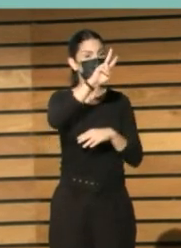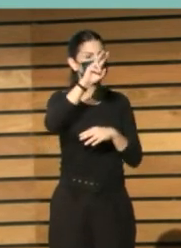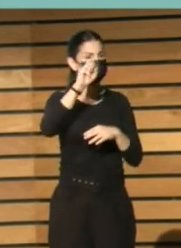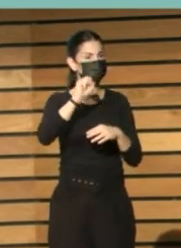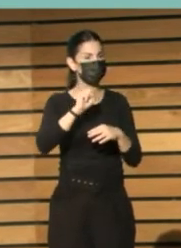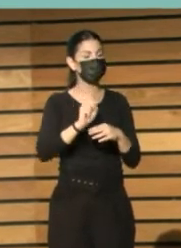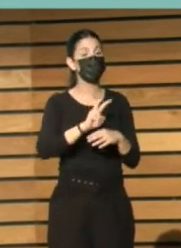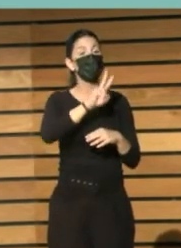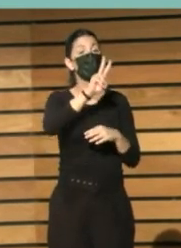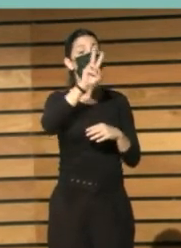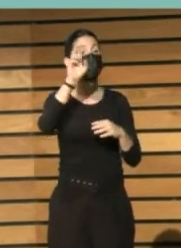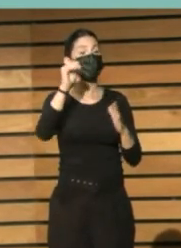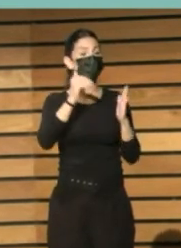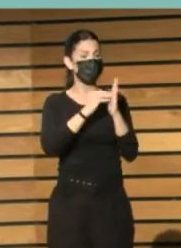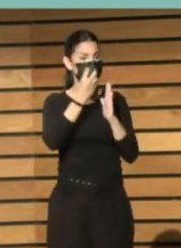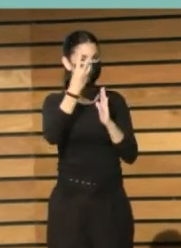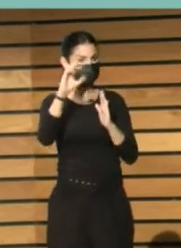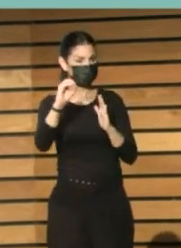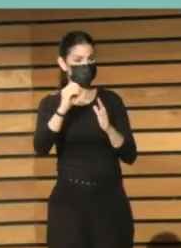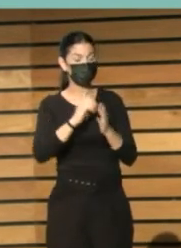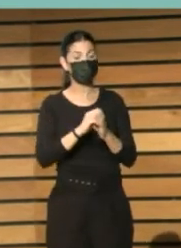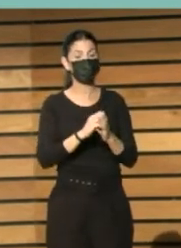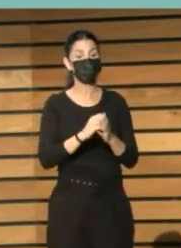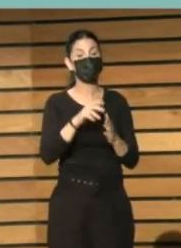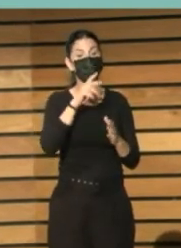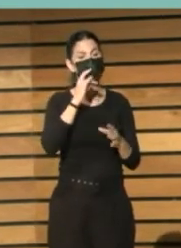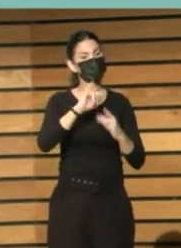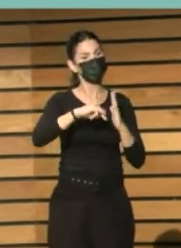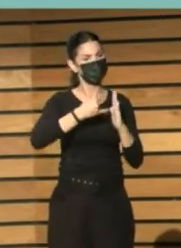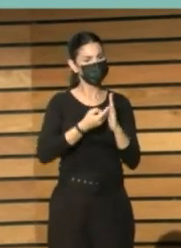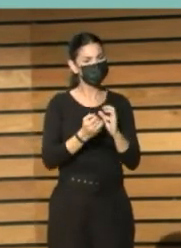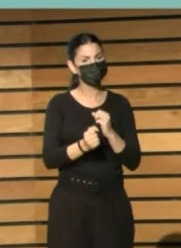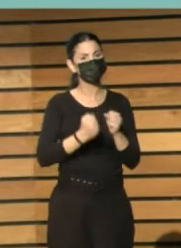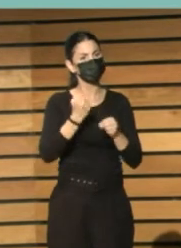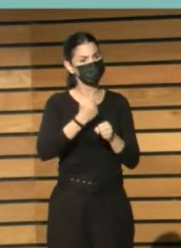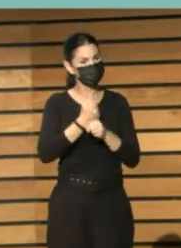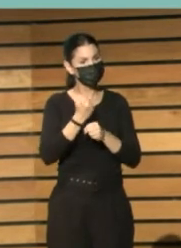bibliotecaria, que ahora es una nueva oportunidad y un renovado compromiso.